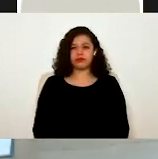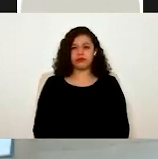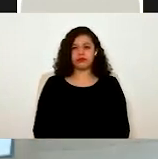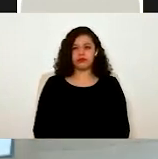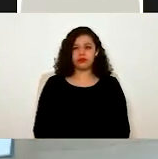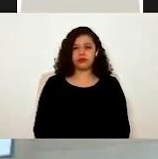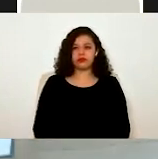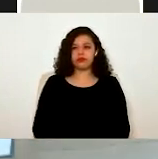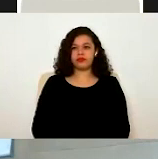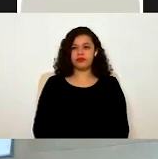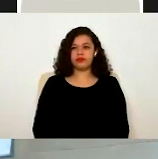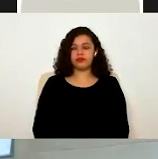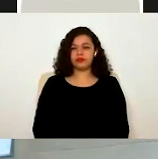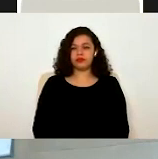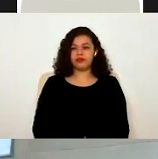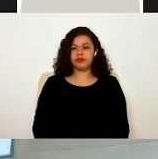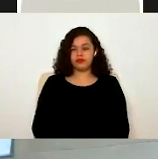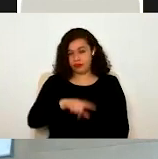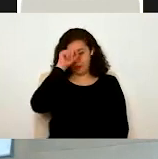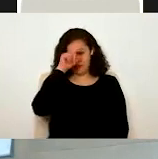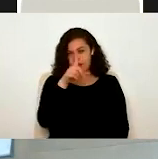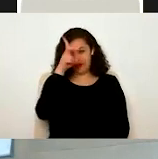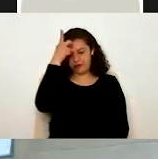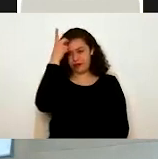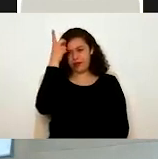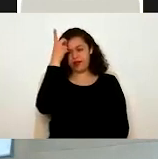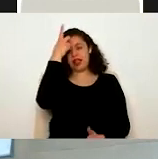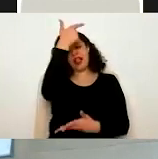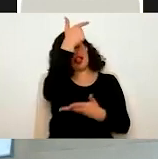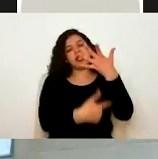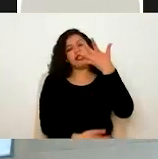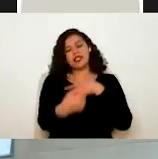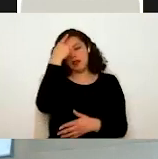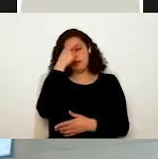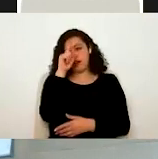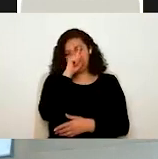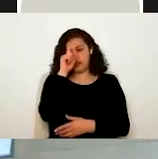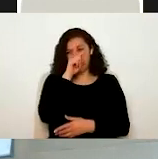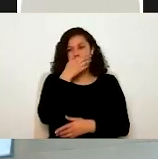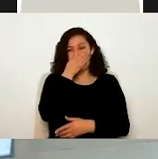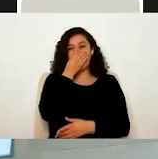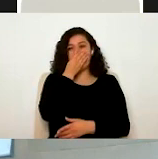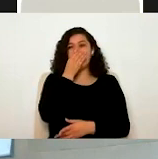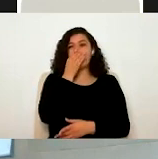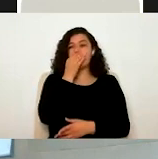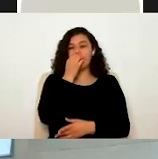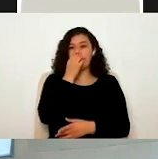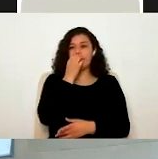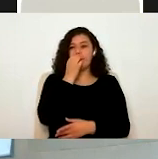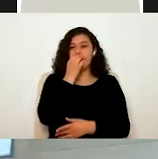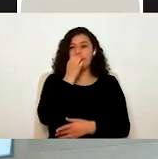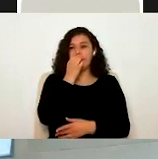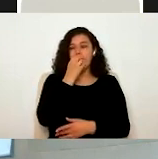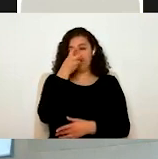También el directorio de asesores, en donde, bueno, es un documento que